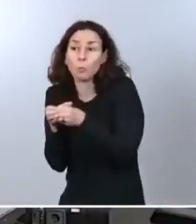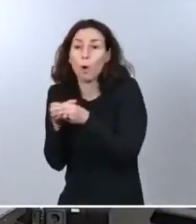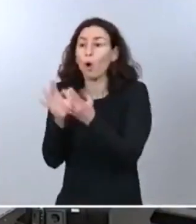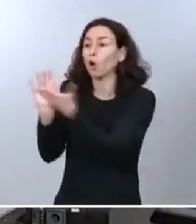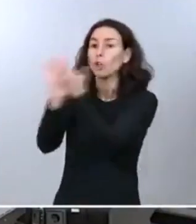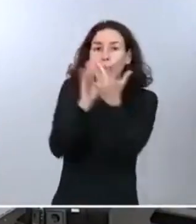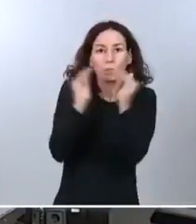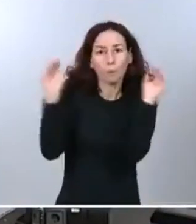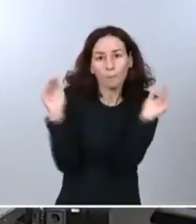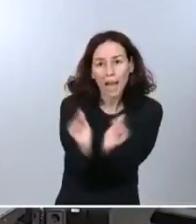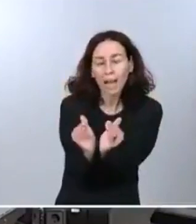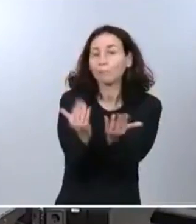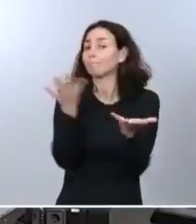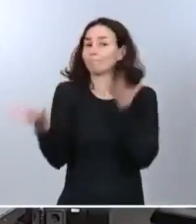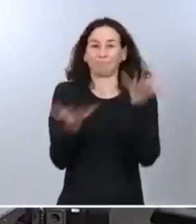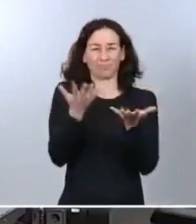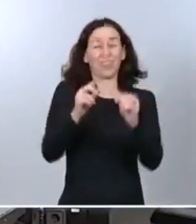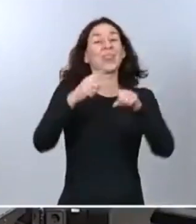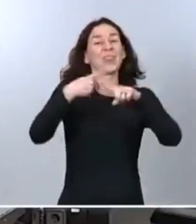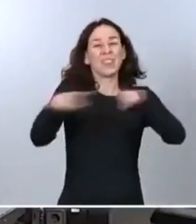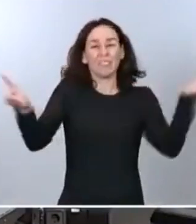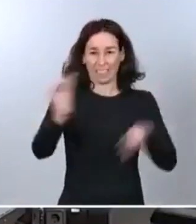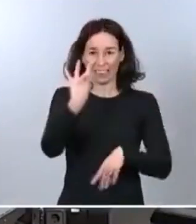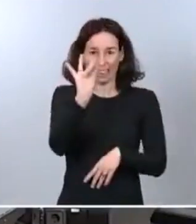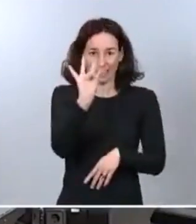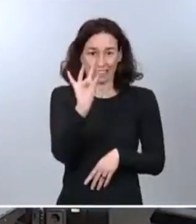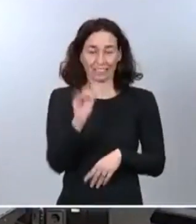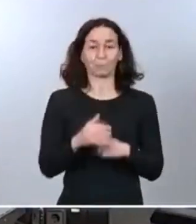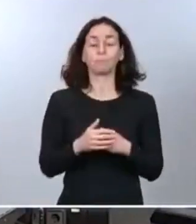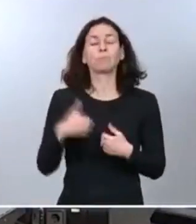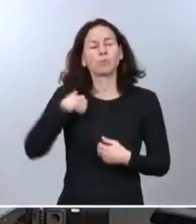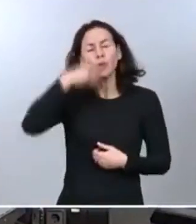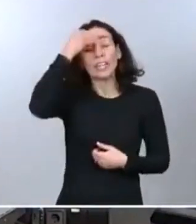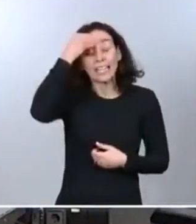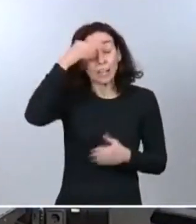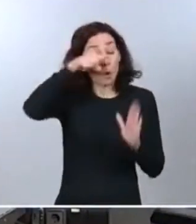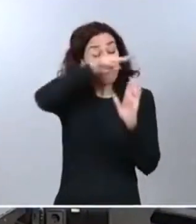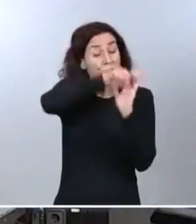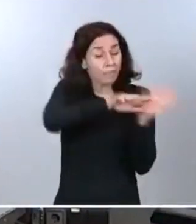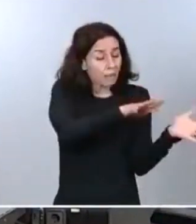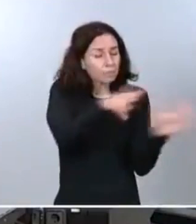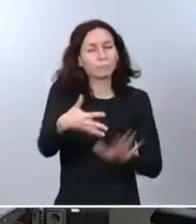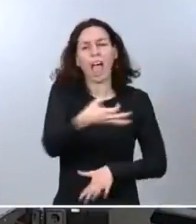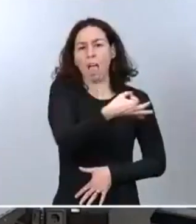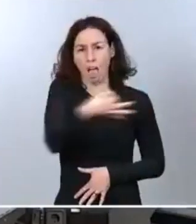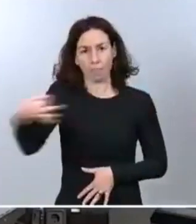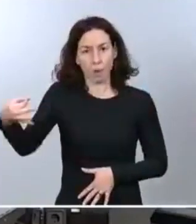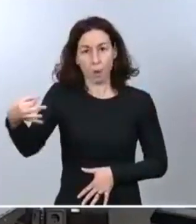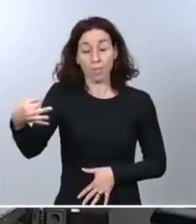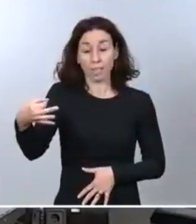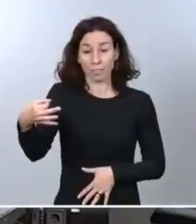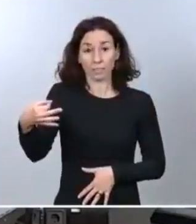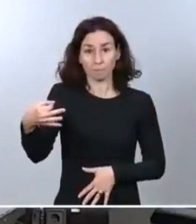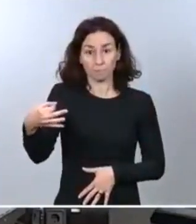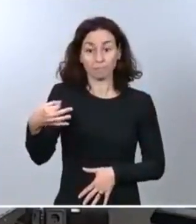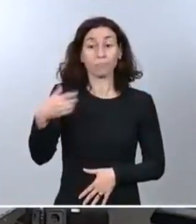que sea. Yo creo que las medidas se van a proponer adecuadamente y es muy posible que haya alguna reducción de lo que se propuso el día